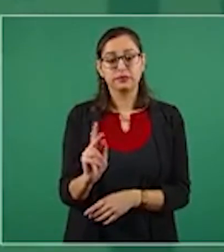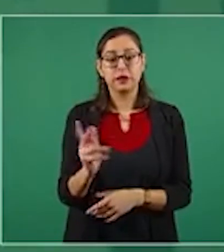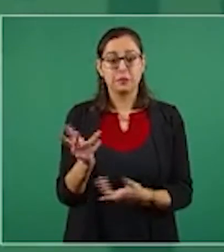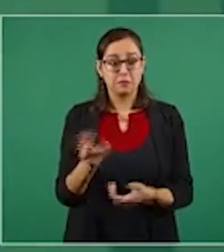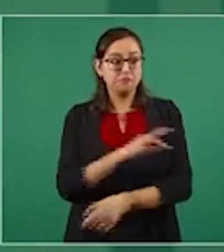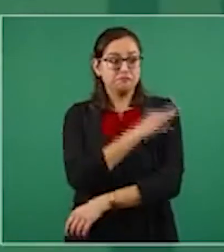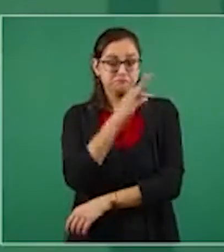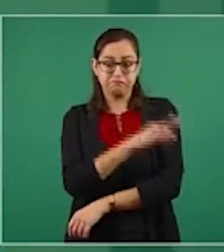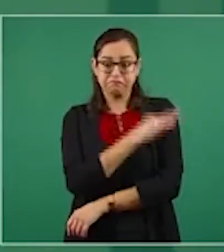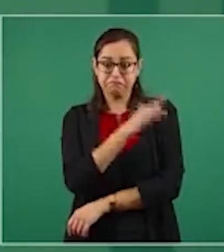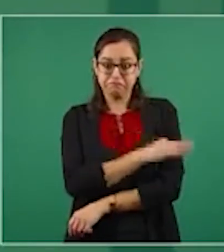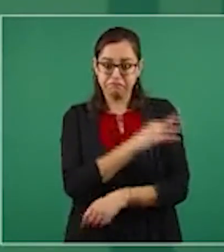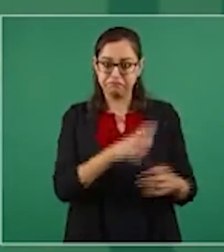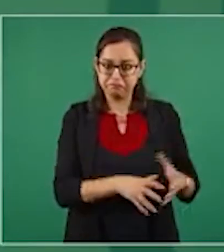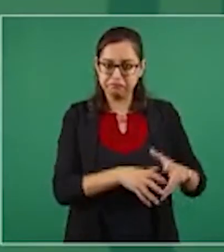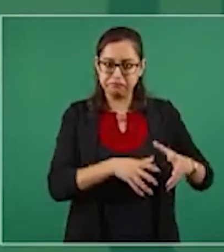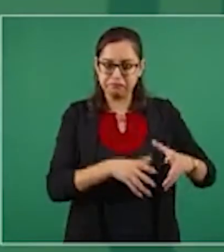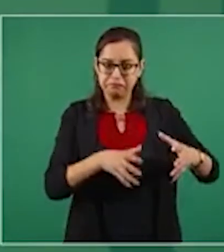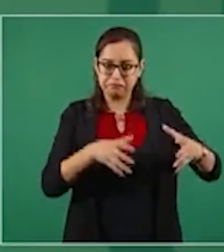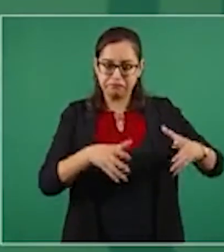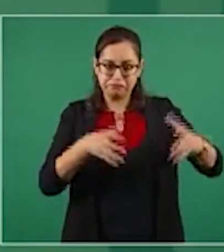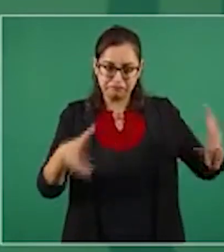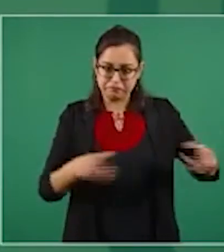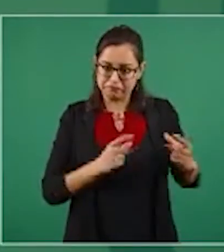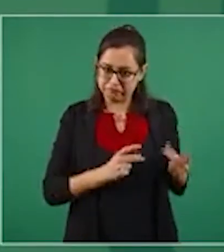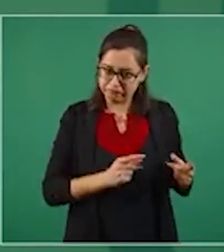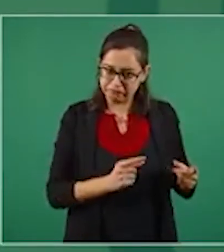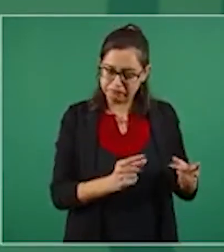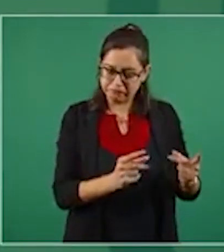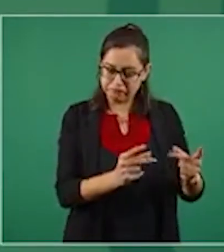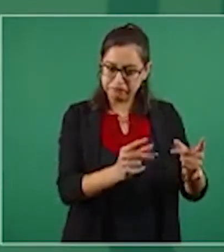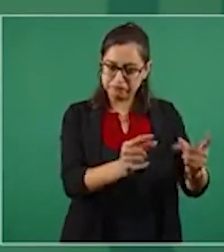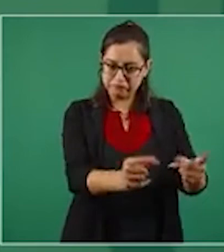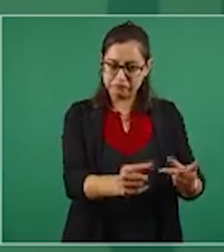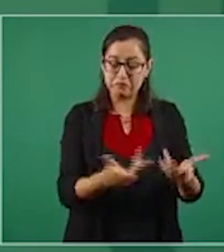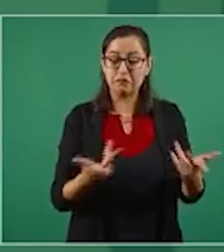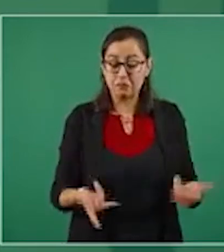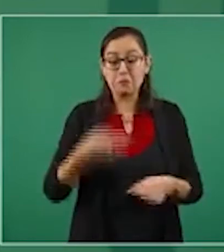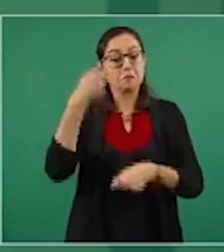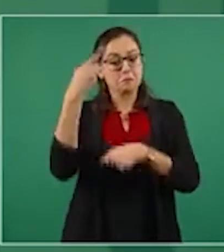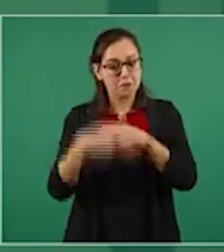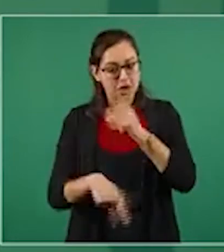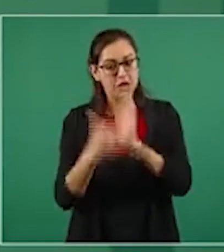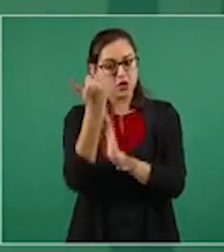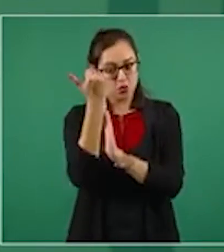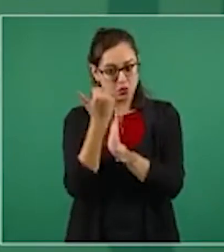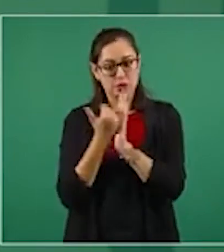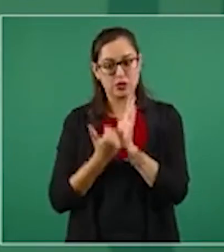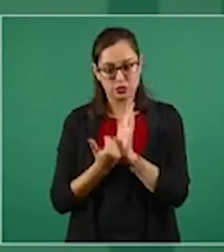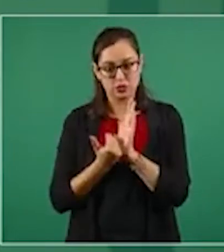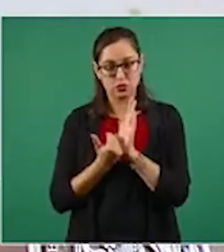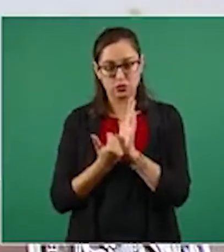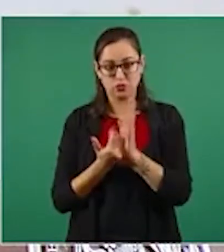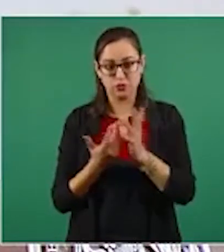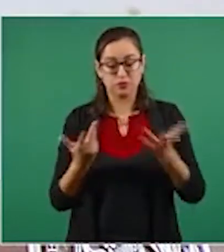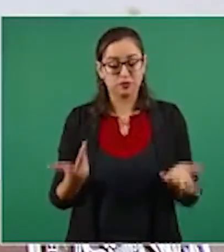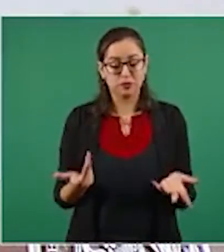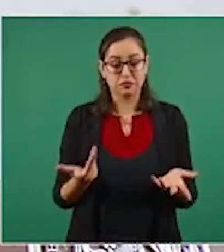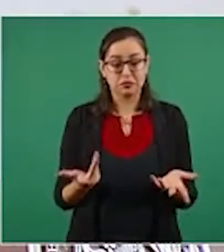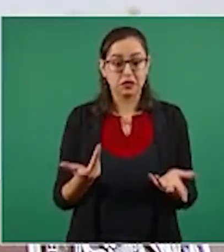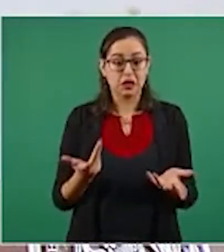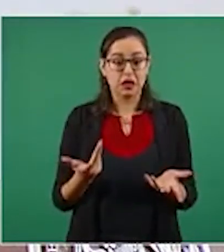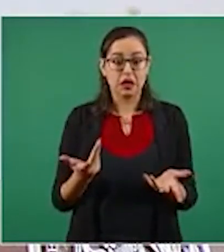vacunación y por lo mismo hay menos riesgos de contagio y ya no podemos